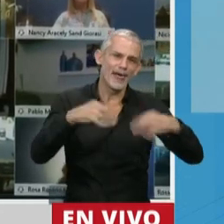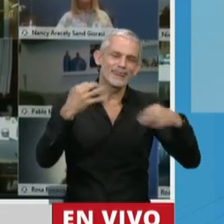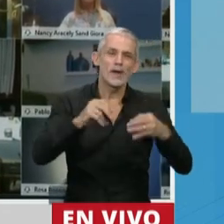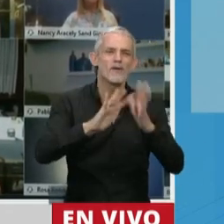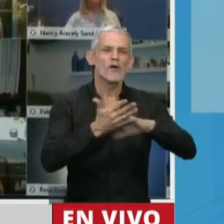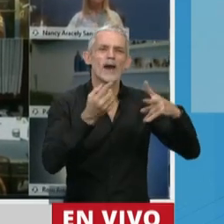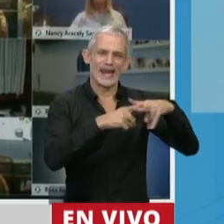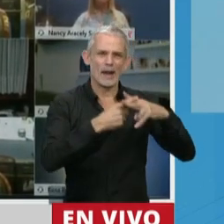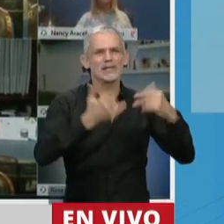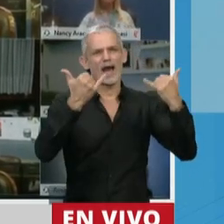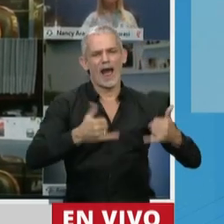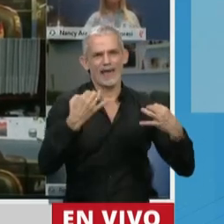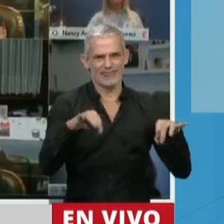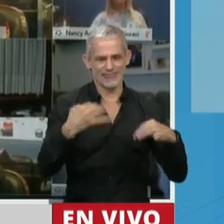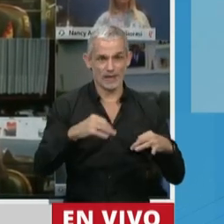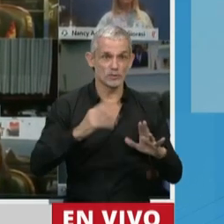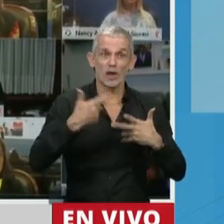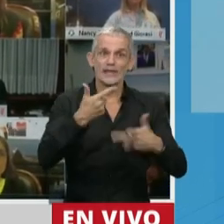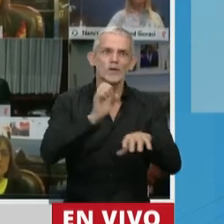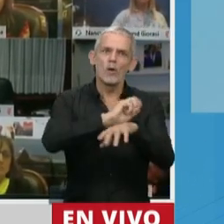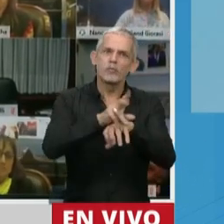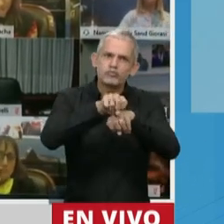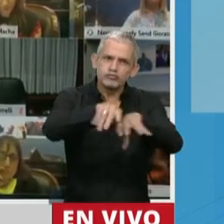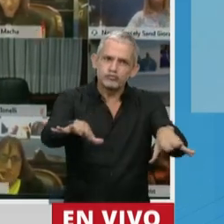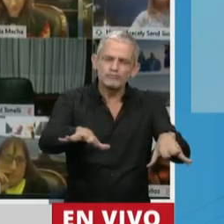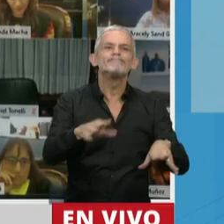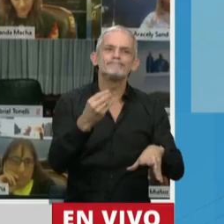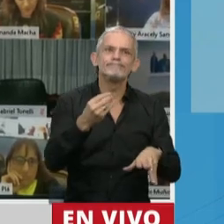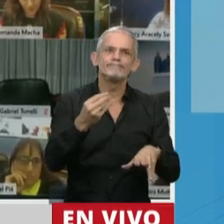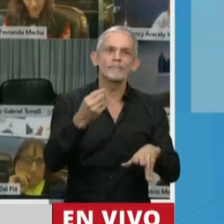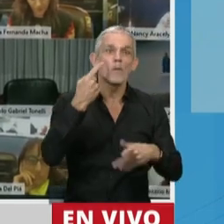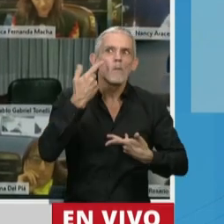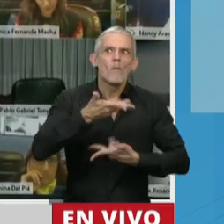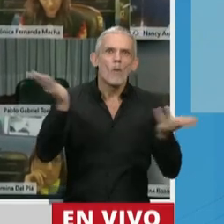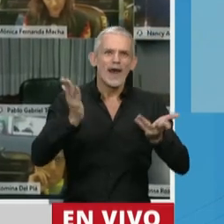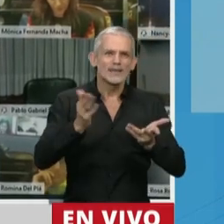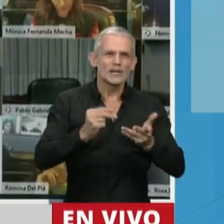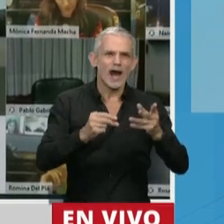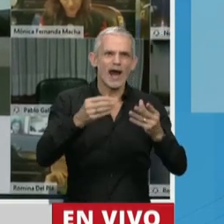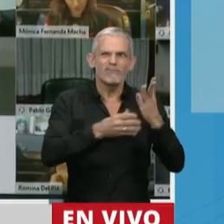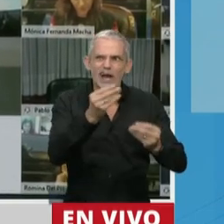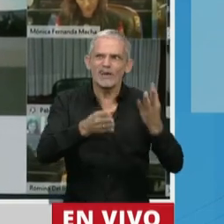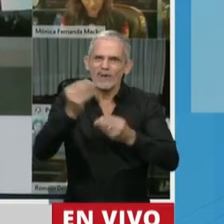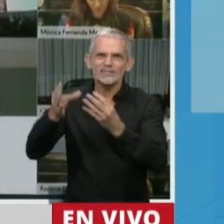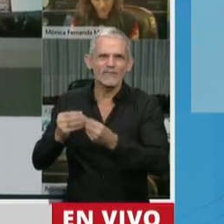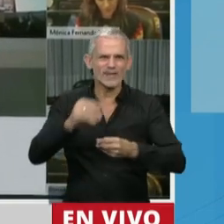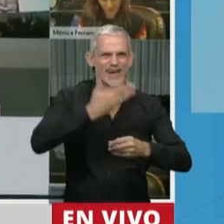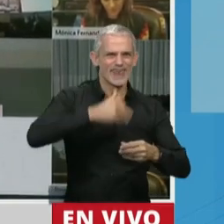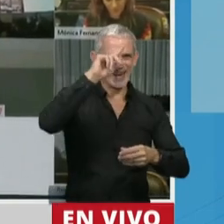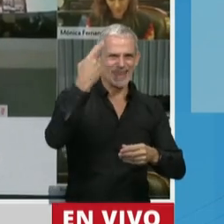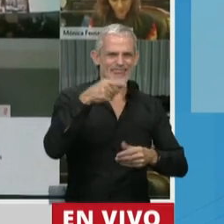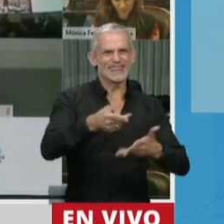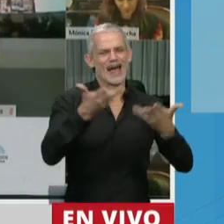estas herramientas. Y como decimos, la pandemia ha dejado al desnudo todas las deficiencias que tenemos en el Estado,